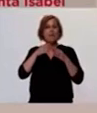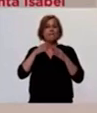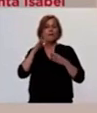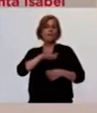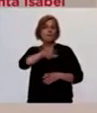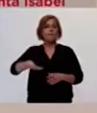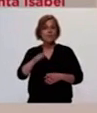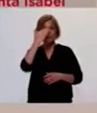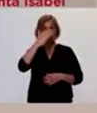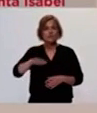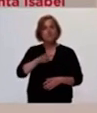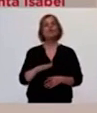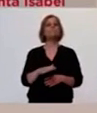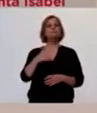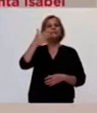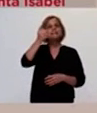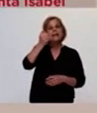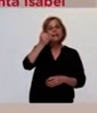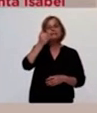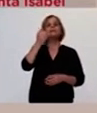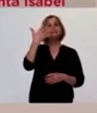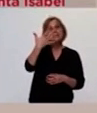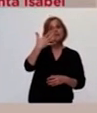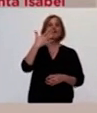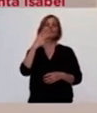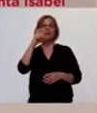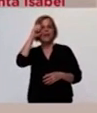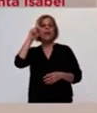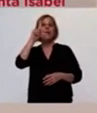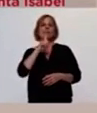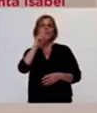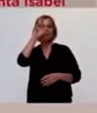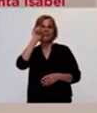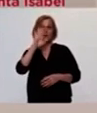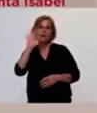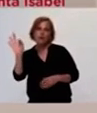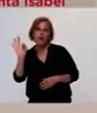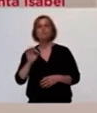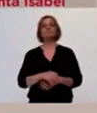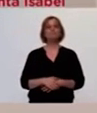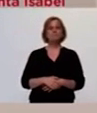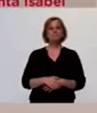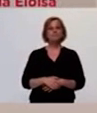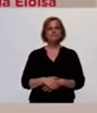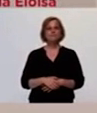en Chabás y El Trébol, 5 en Carcarañá, Pavón, San Javier, Santa Isabel,